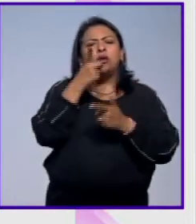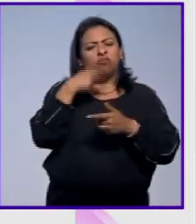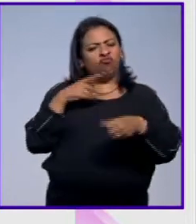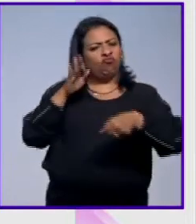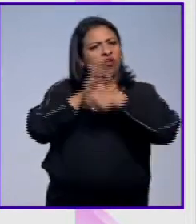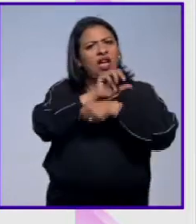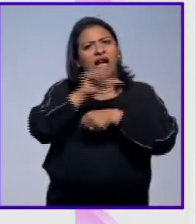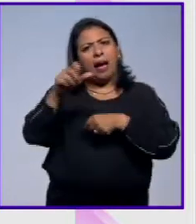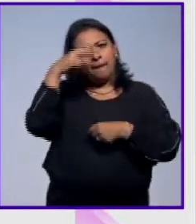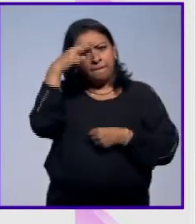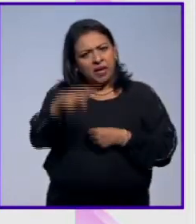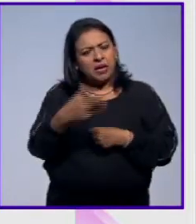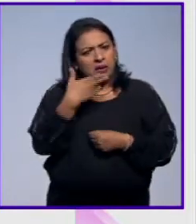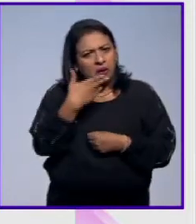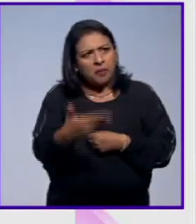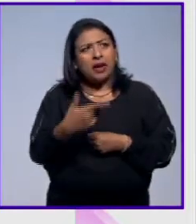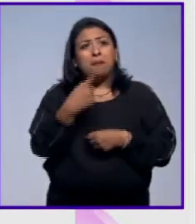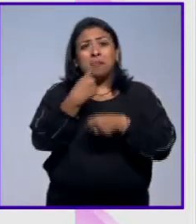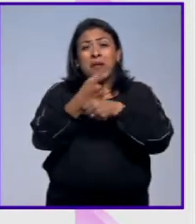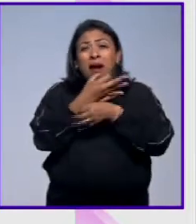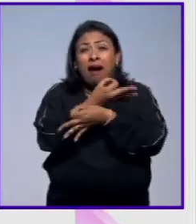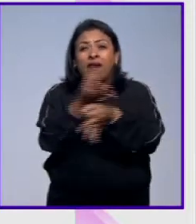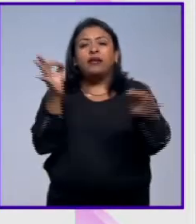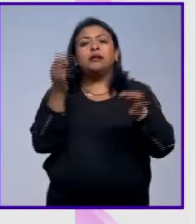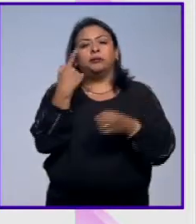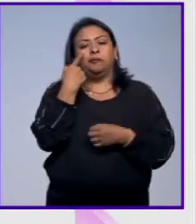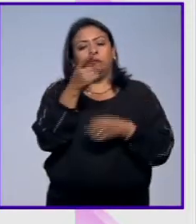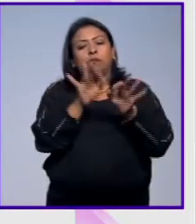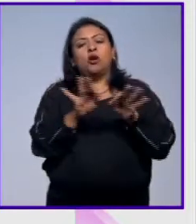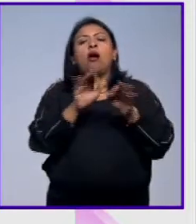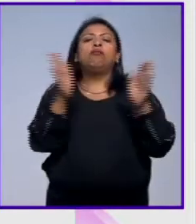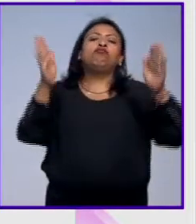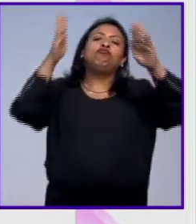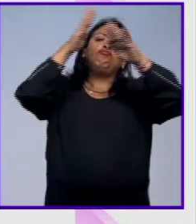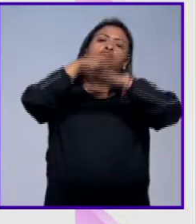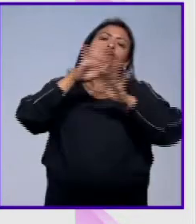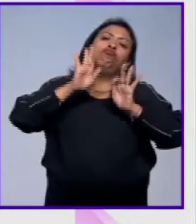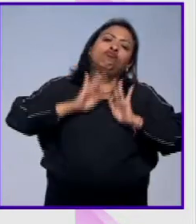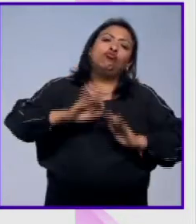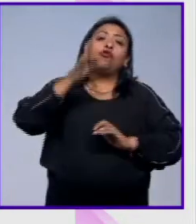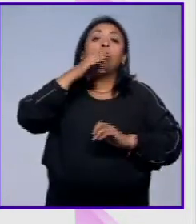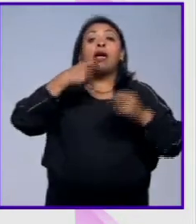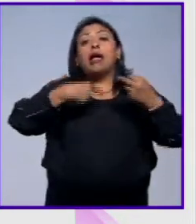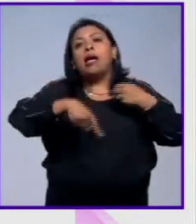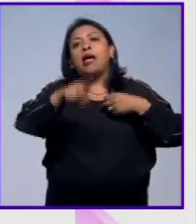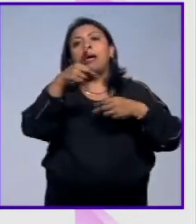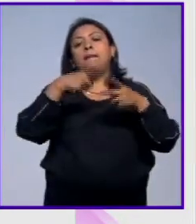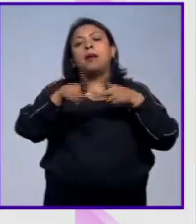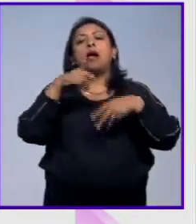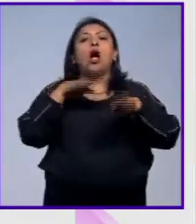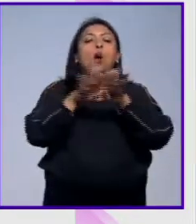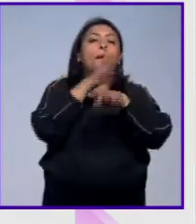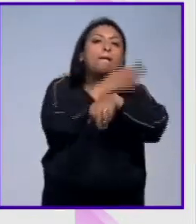bienestar del país estas primeras declaraciones son claves para la armonía y la festividad que se comienza a gestar